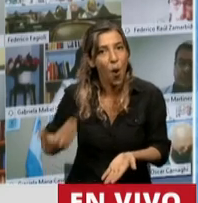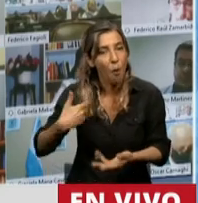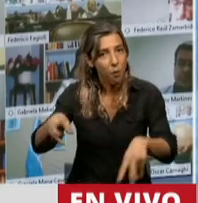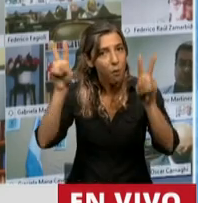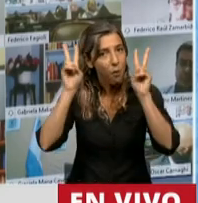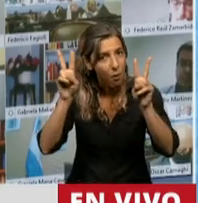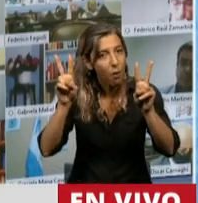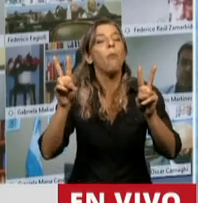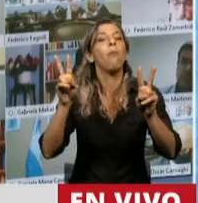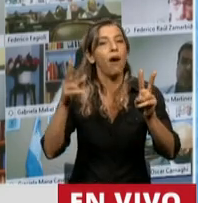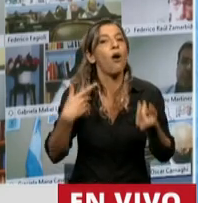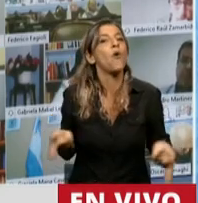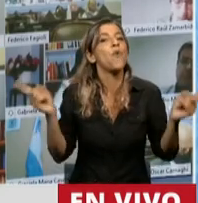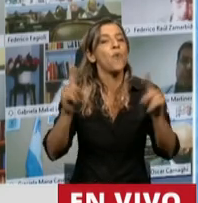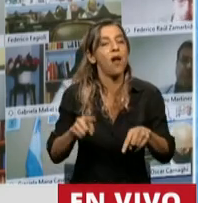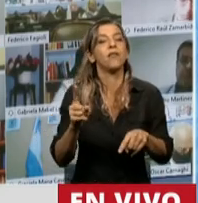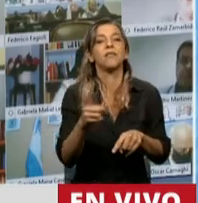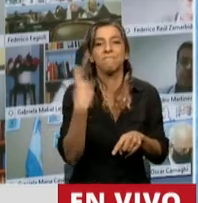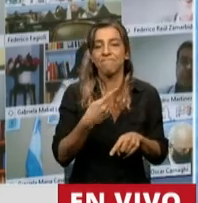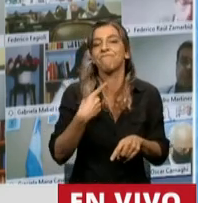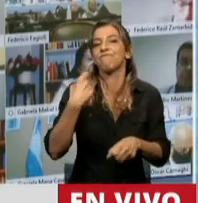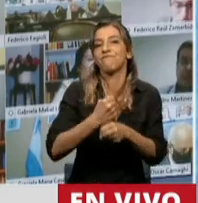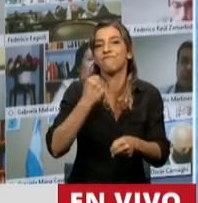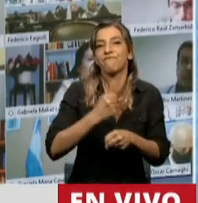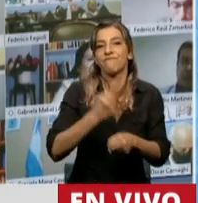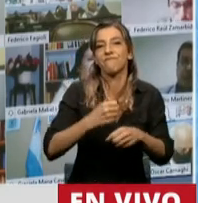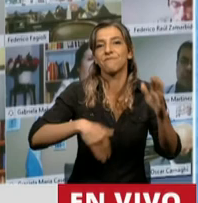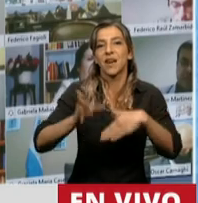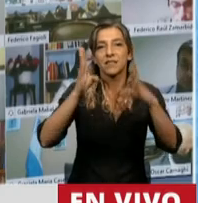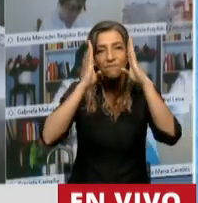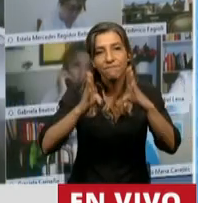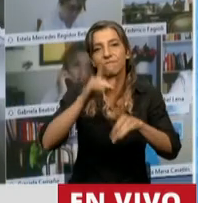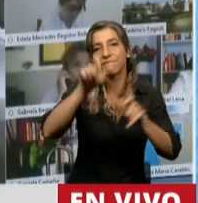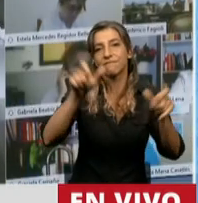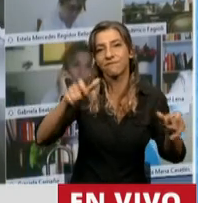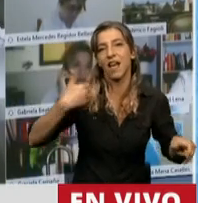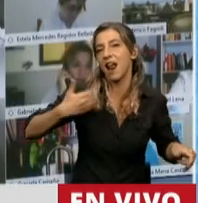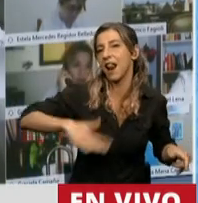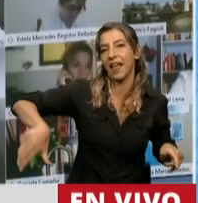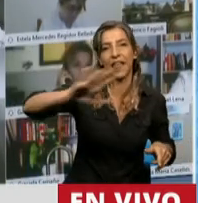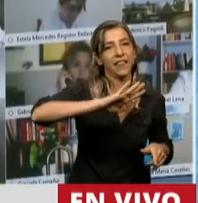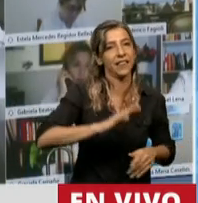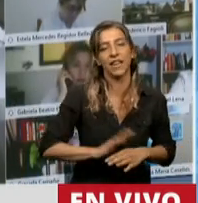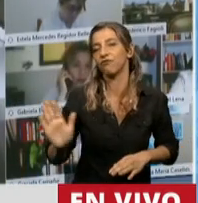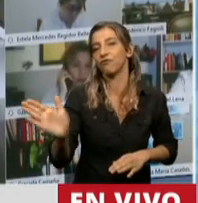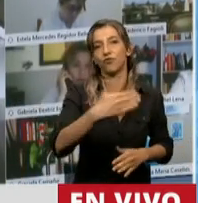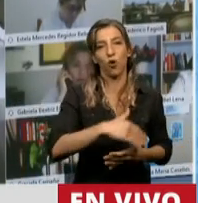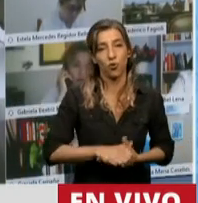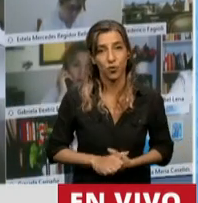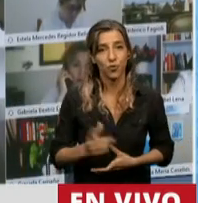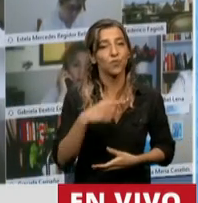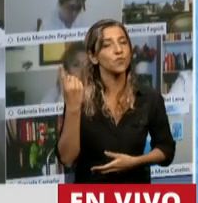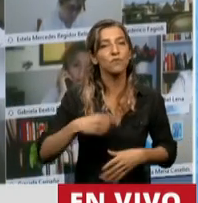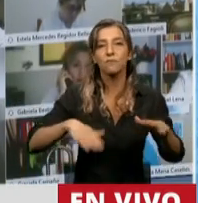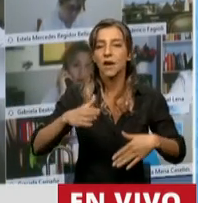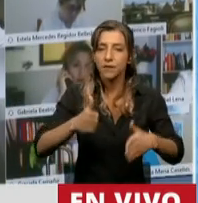proyecta y trabaja para todos los argentinos y todas las argentinas, que tiene a la justicia social como su